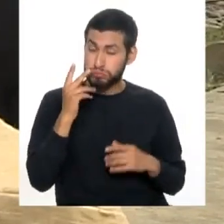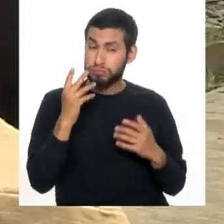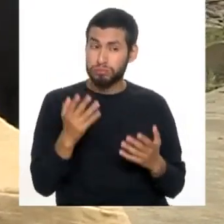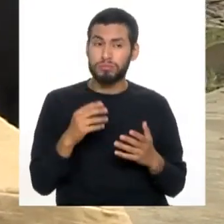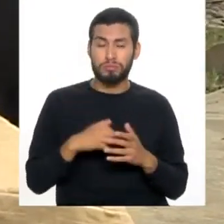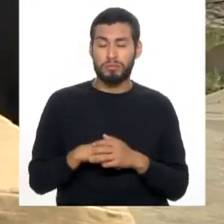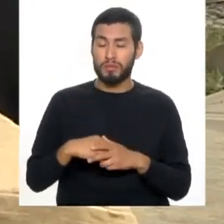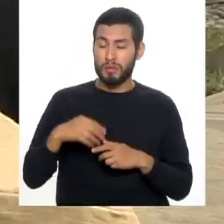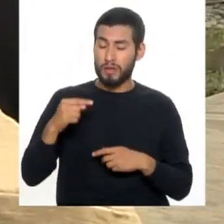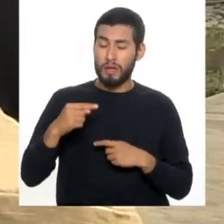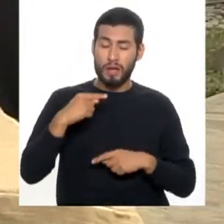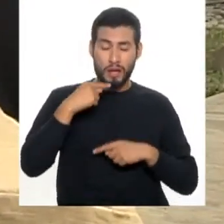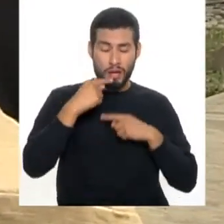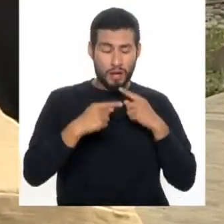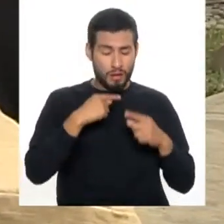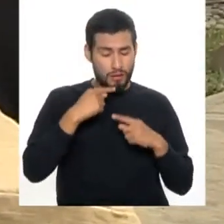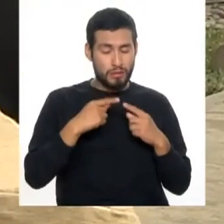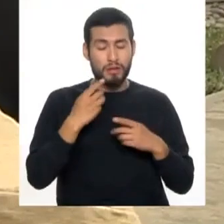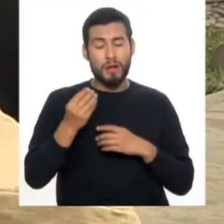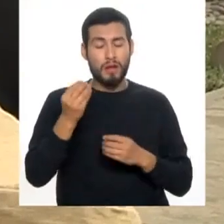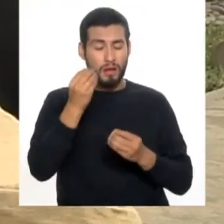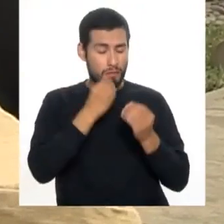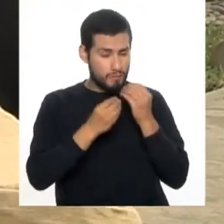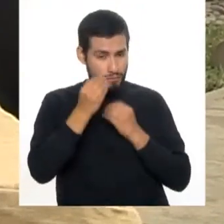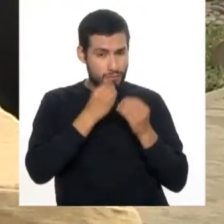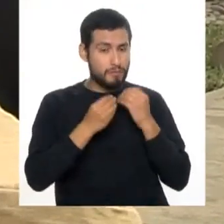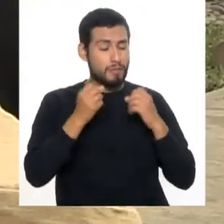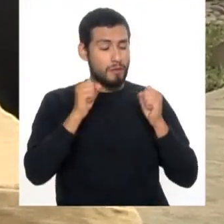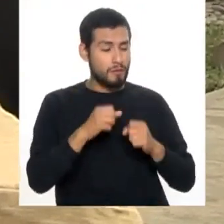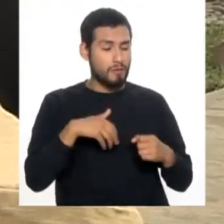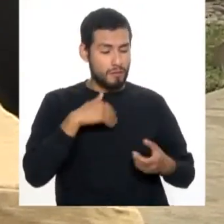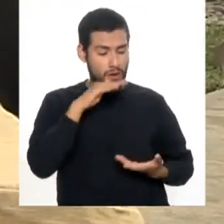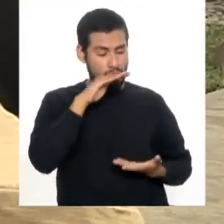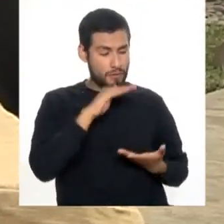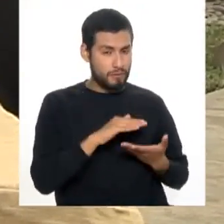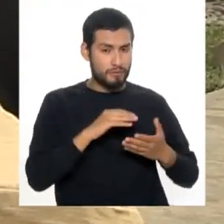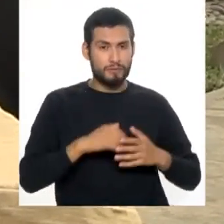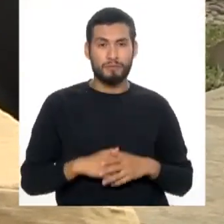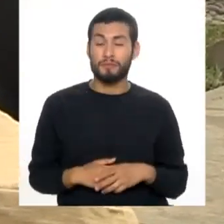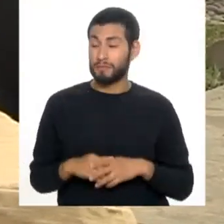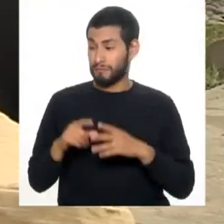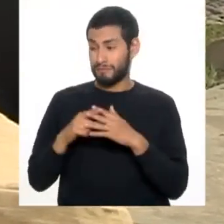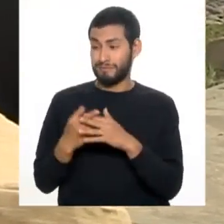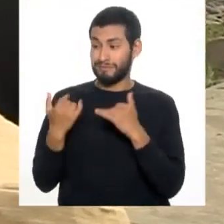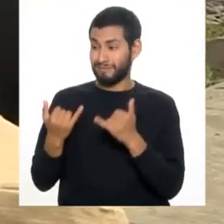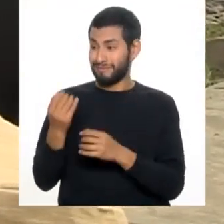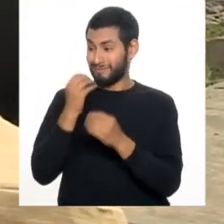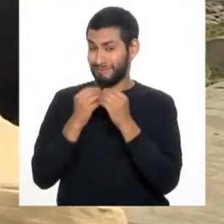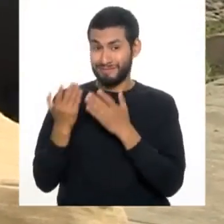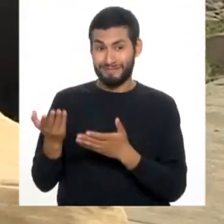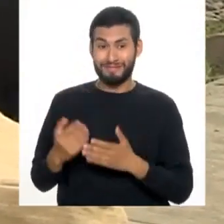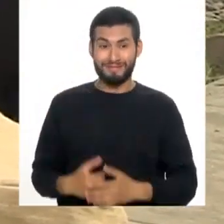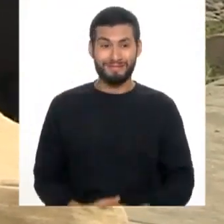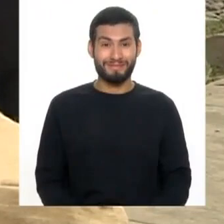hablar, como tú dices, de una deliciosa alimentación para bajar la presión arterial. Que comience el momento de nutrición.